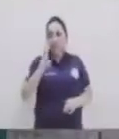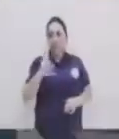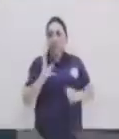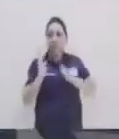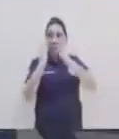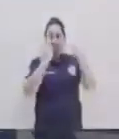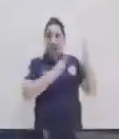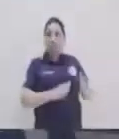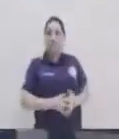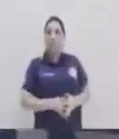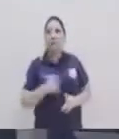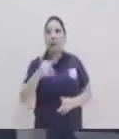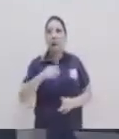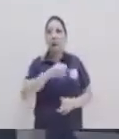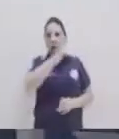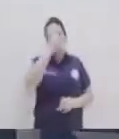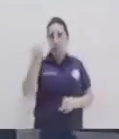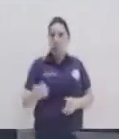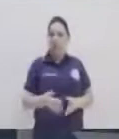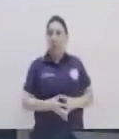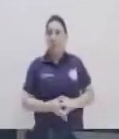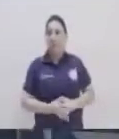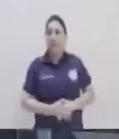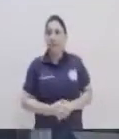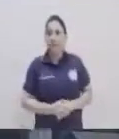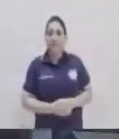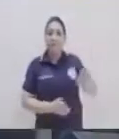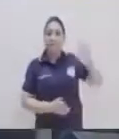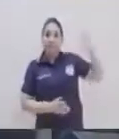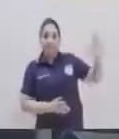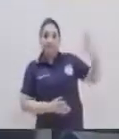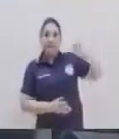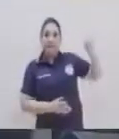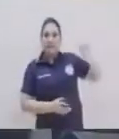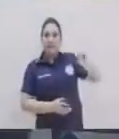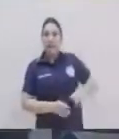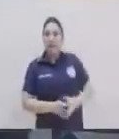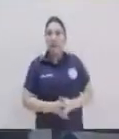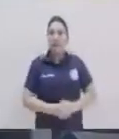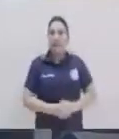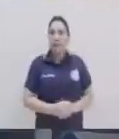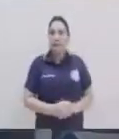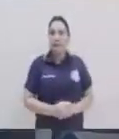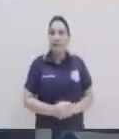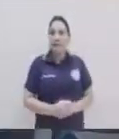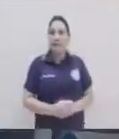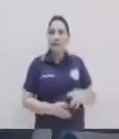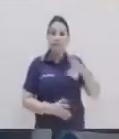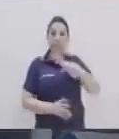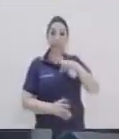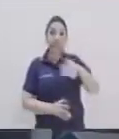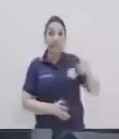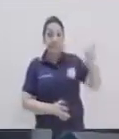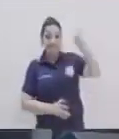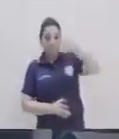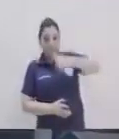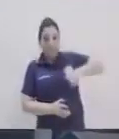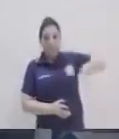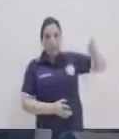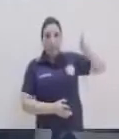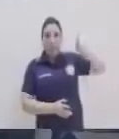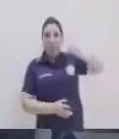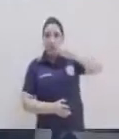sobre la horizontal, lo único que ahora como vemos abre hacia nuestro lado izquierdo, ¿verdad? Y tenemos aquí nuestra parábola.